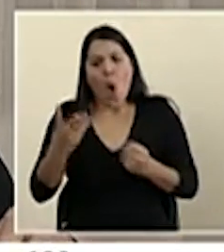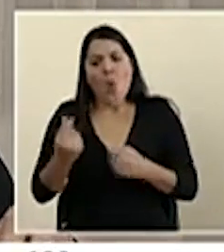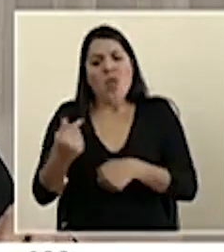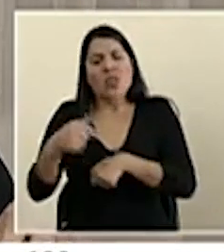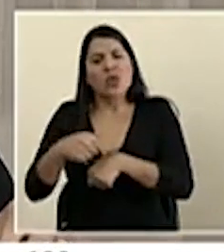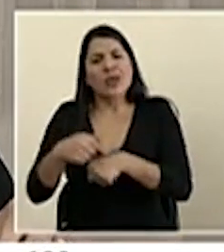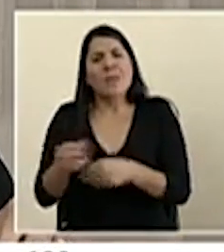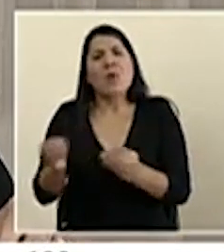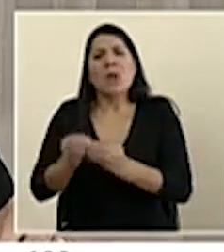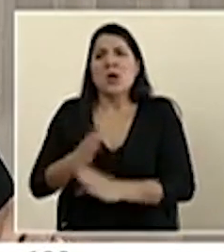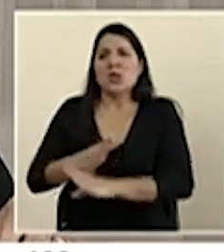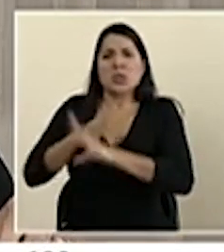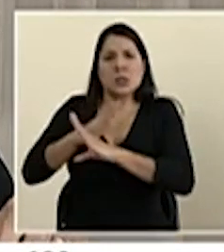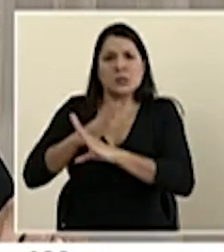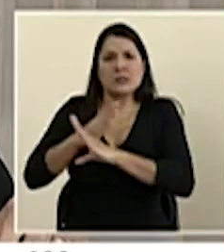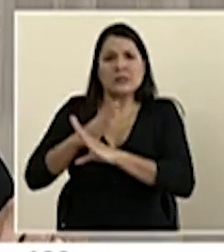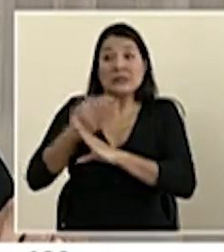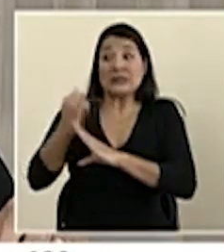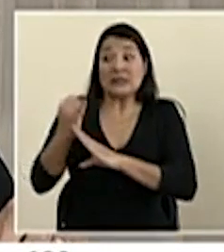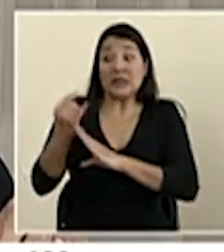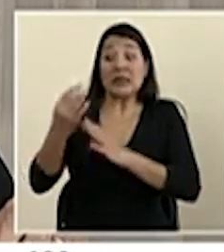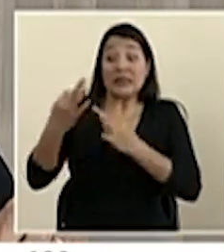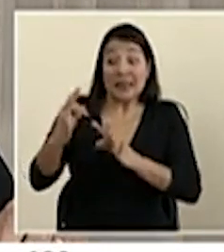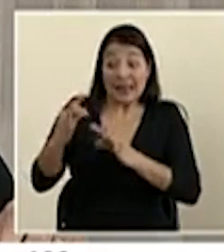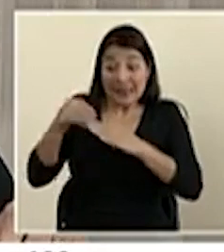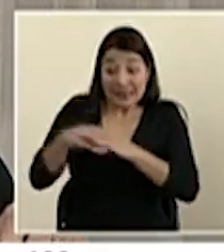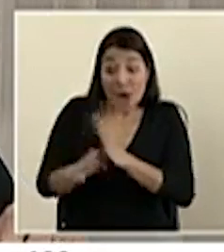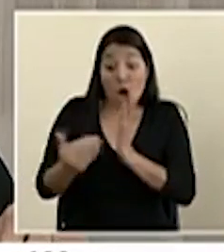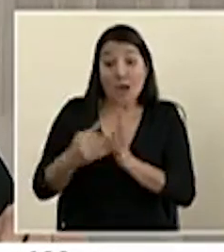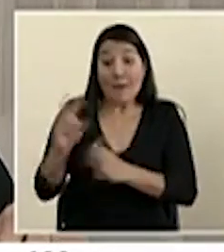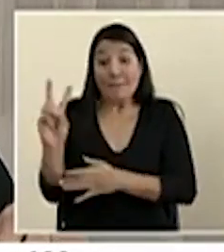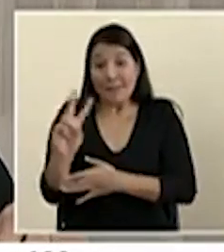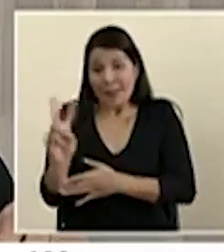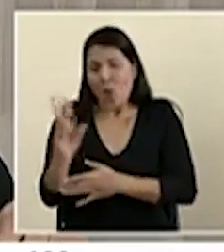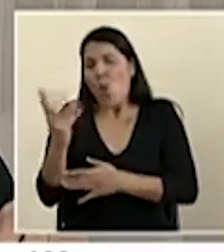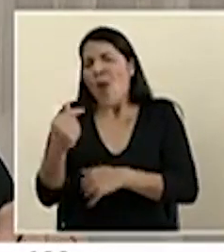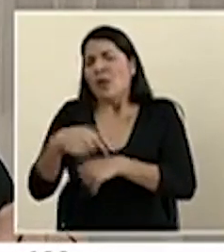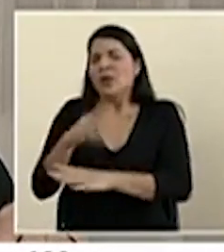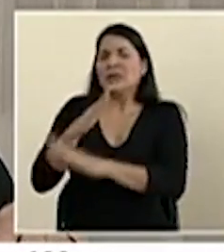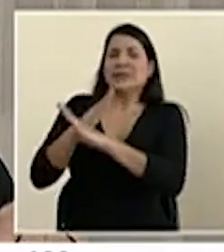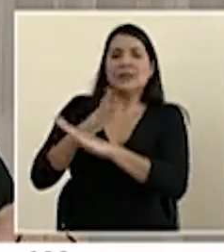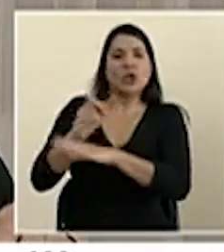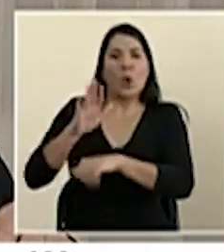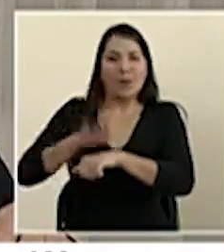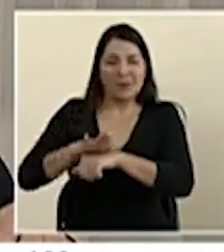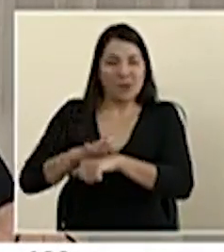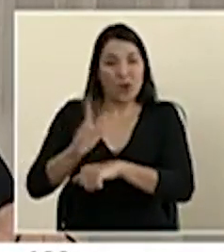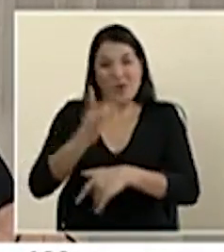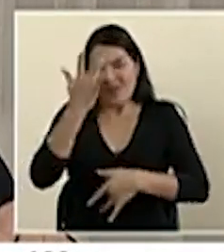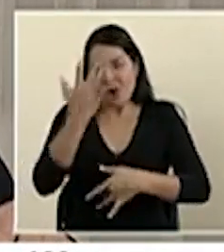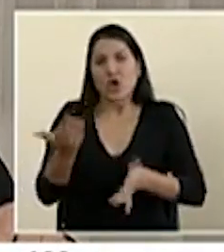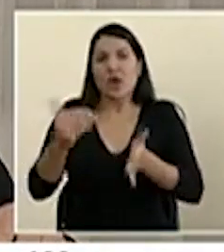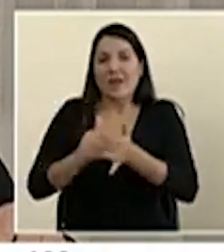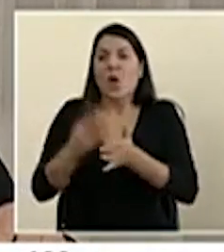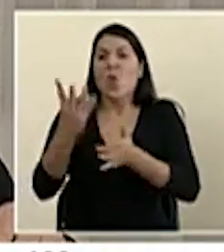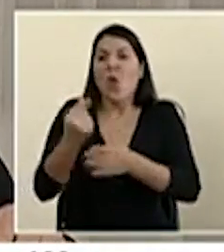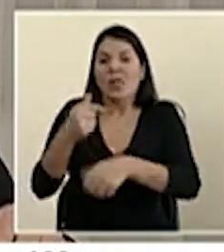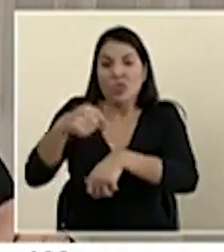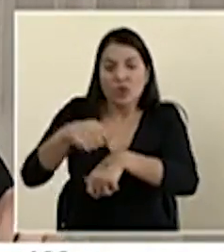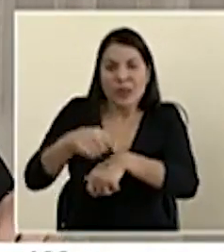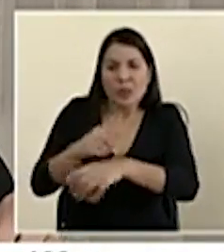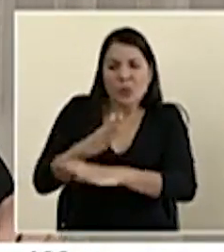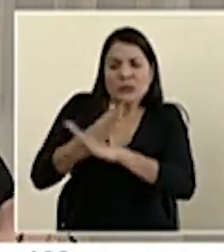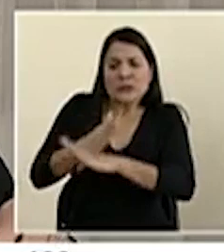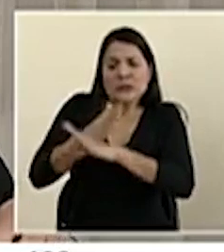ese asunto empezó a surgir en enero y que no hemos tenido pues una corte para darle un seguimiento de cuánto duran esas defensas en la persona